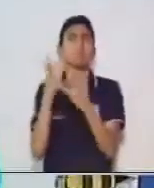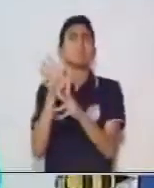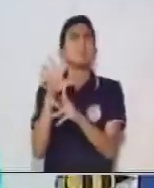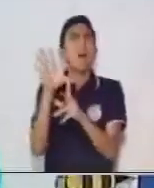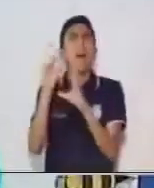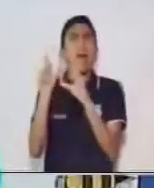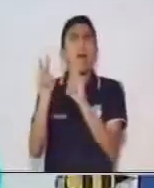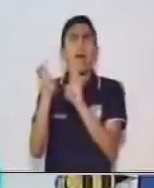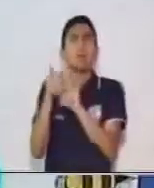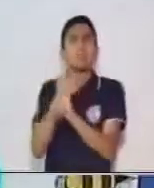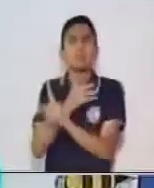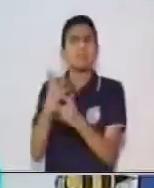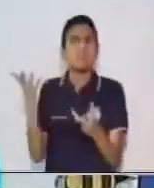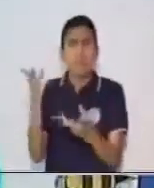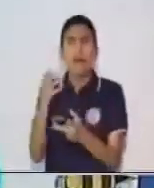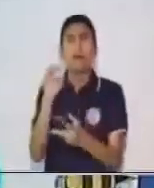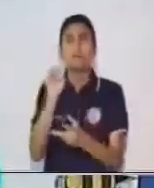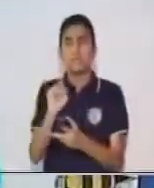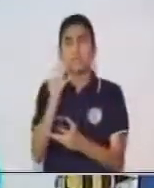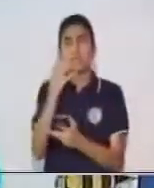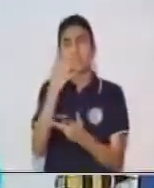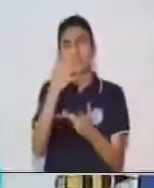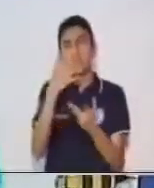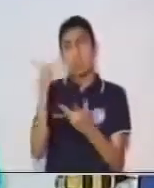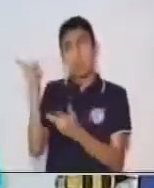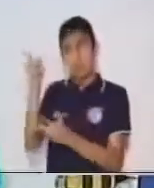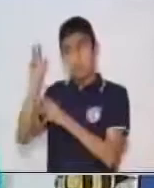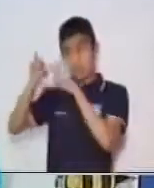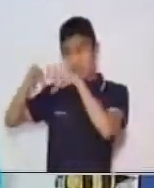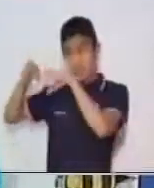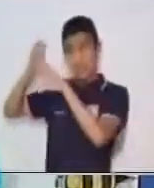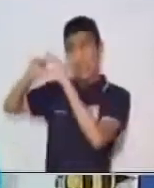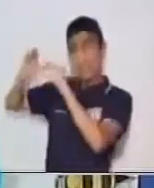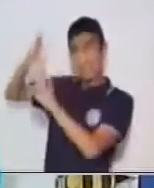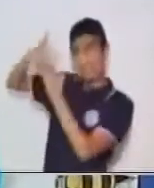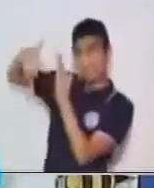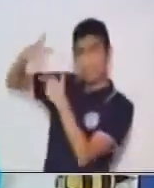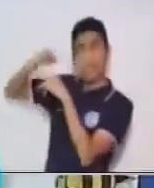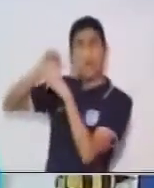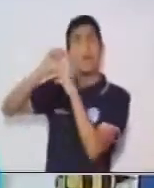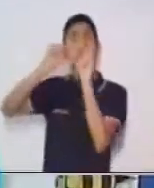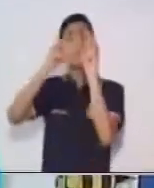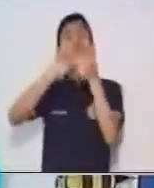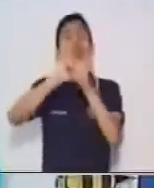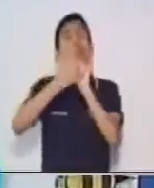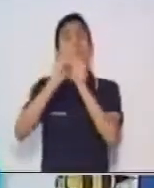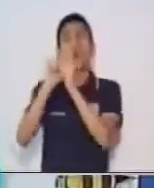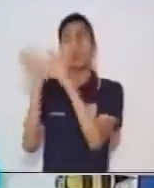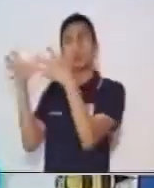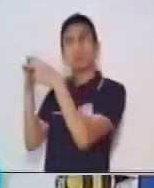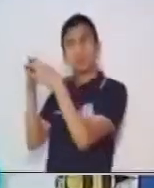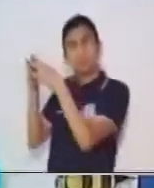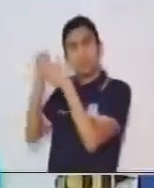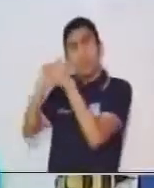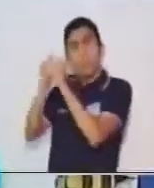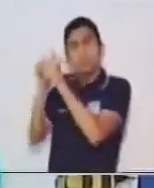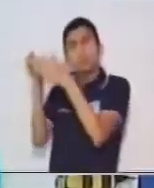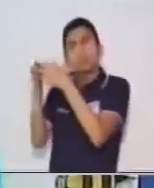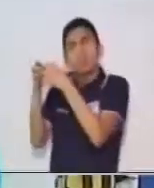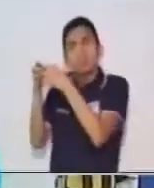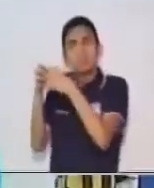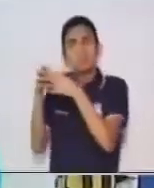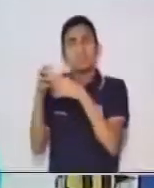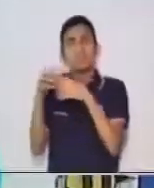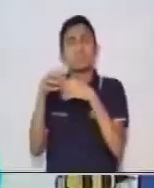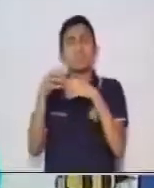conversa? Pues están conversando de deportes. Por lo tanto, también observamos que en